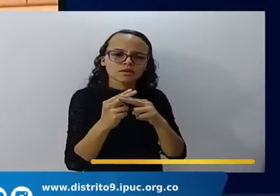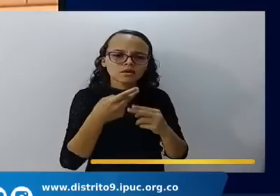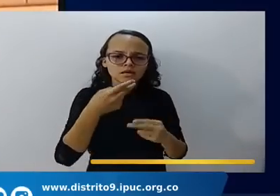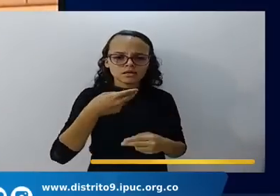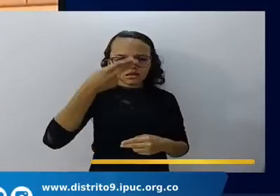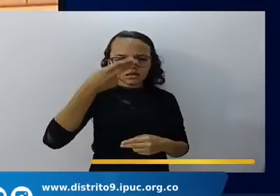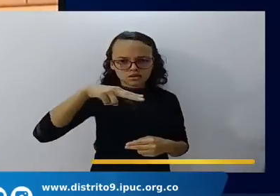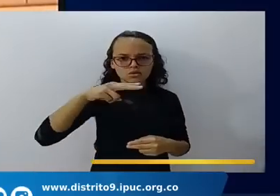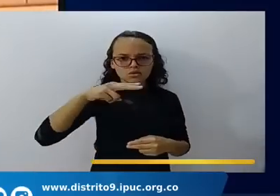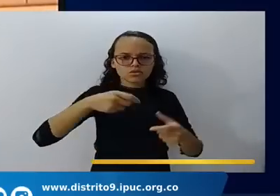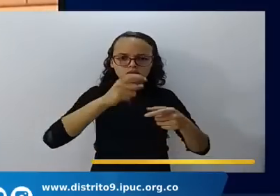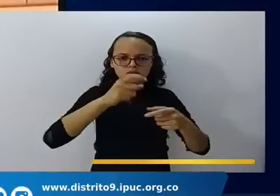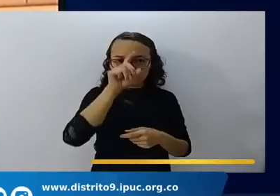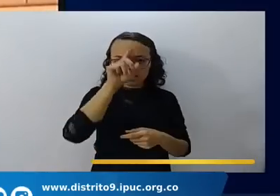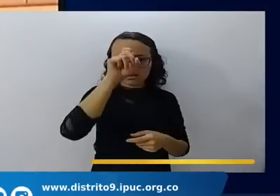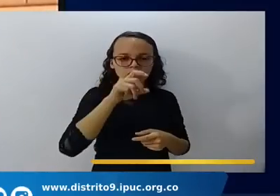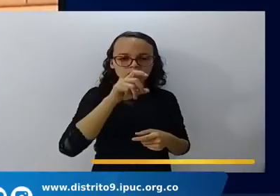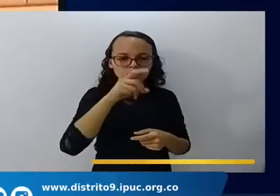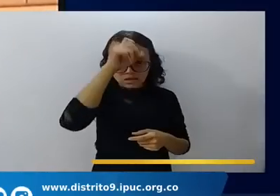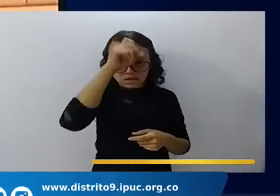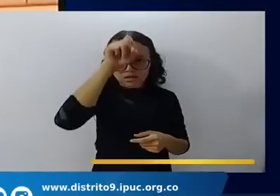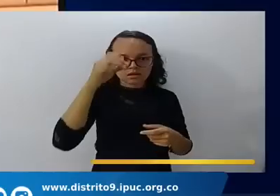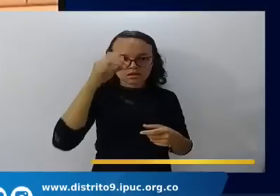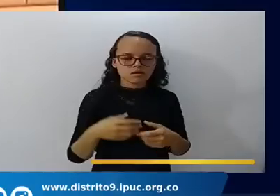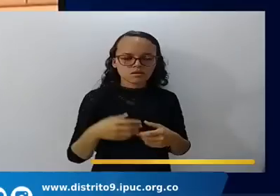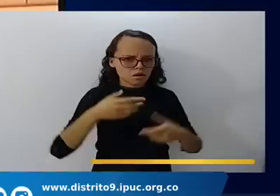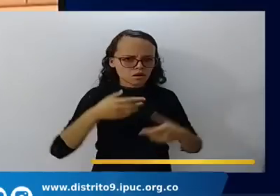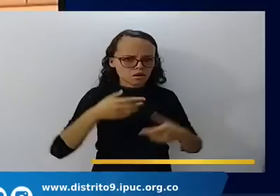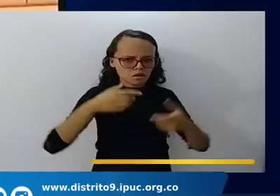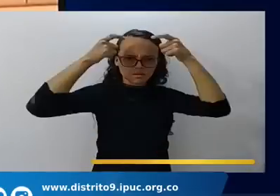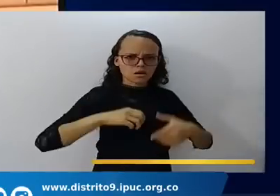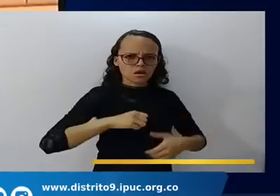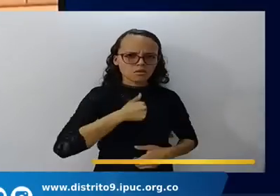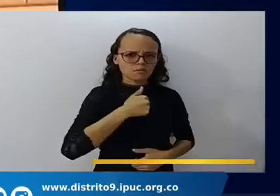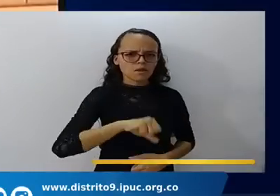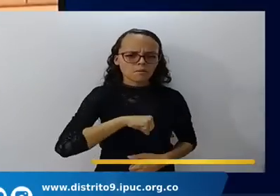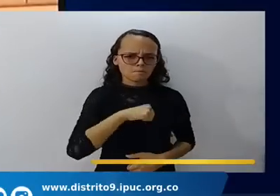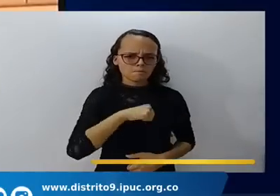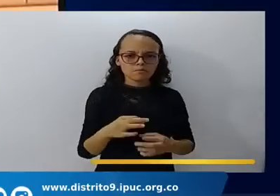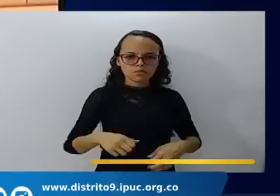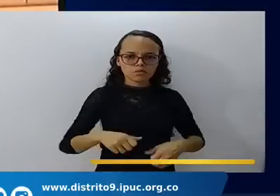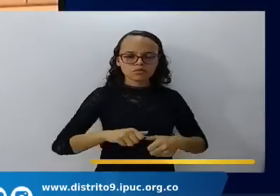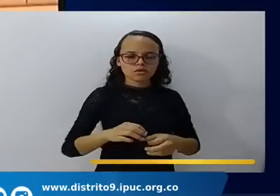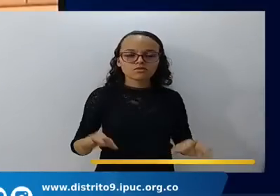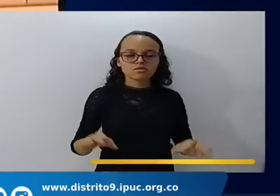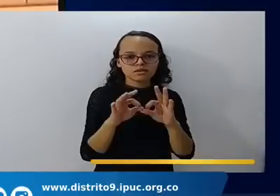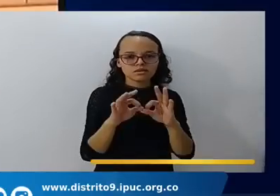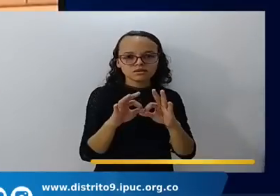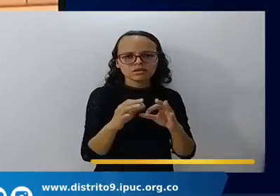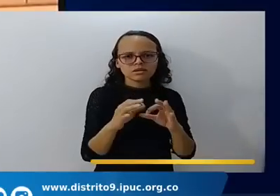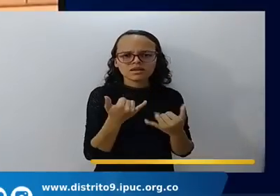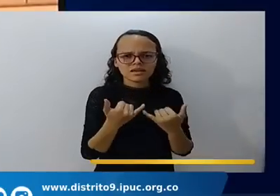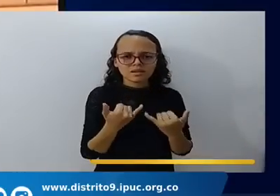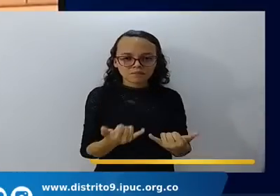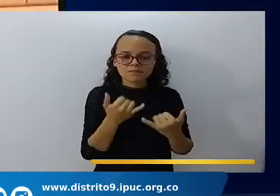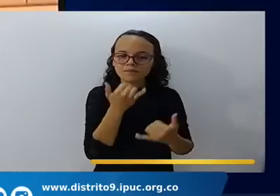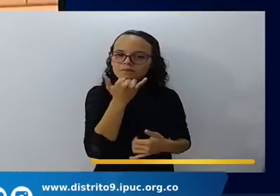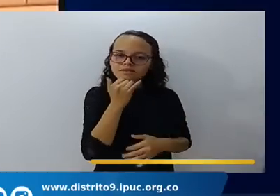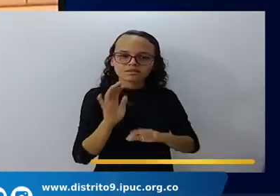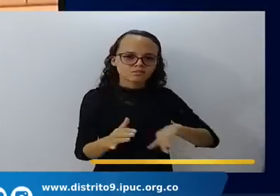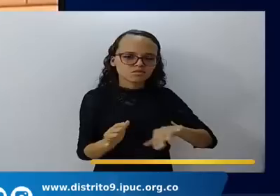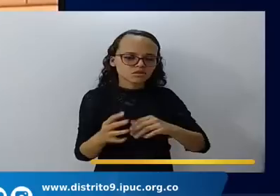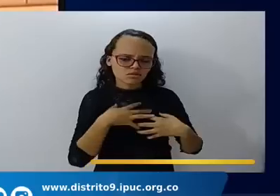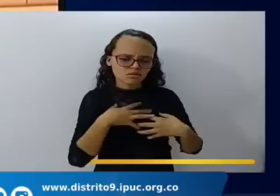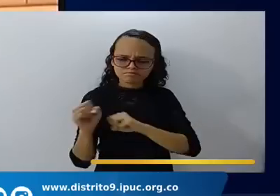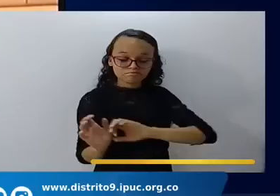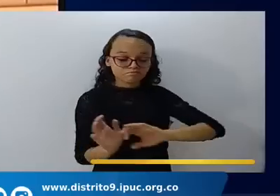maltratado con el pueblo de Dios que gozar de los deleites temporales porque esos deleites temporales él supo